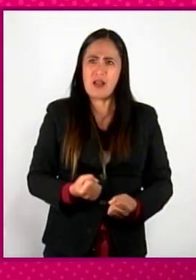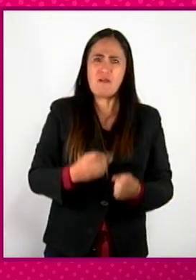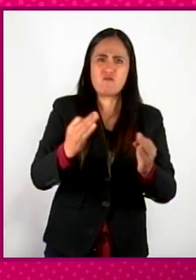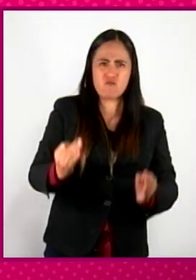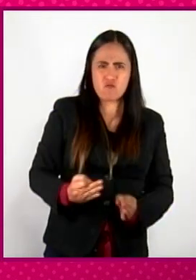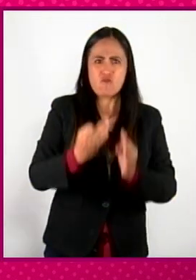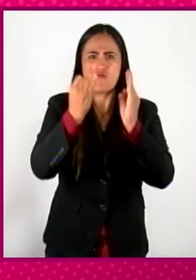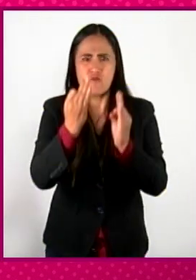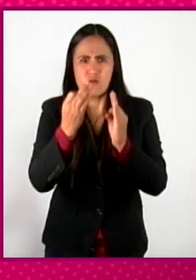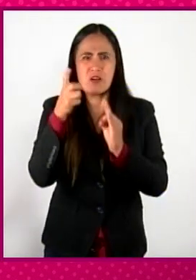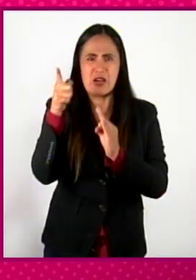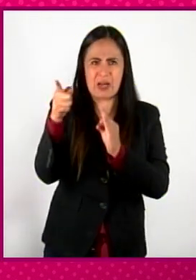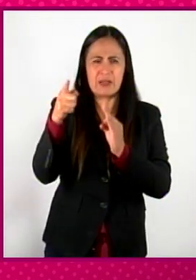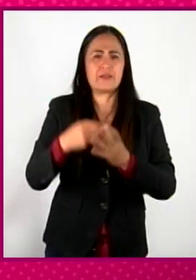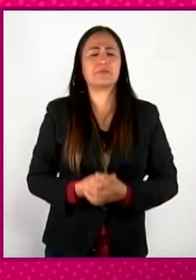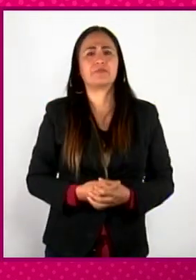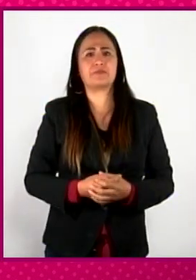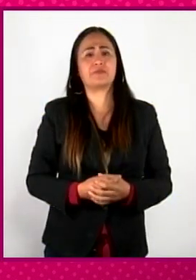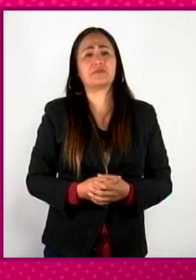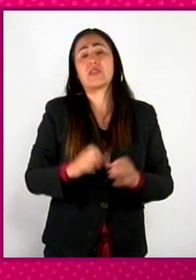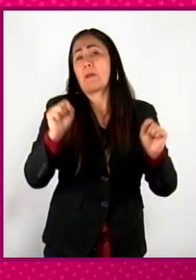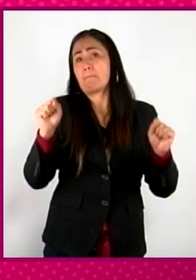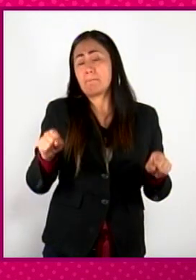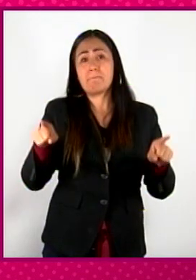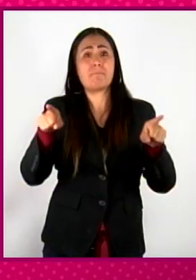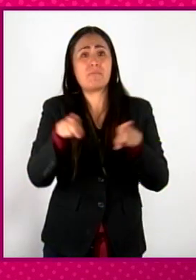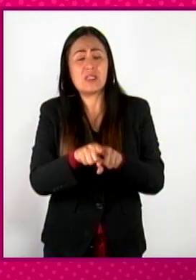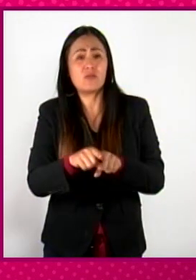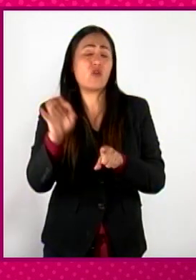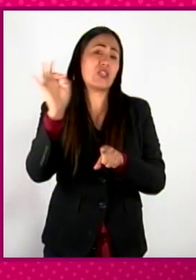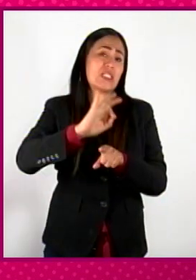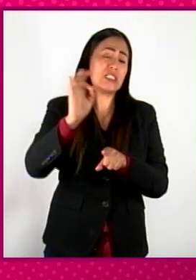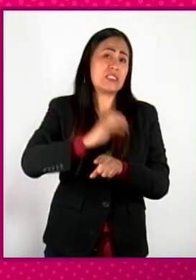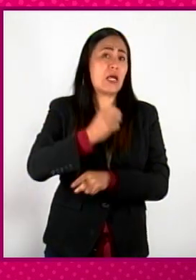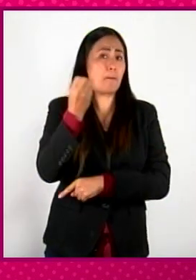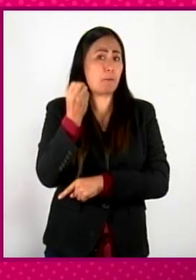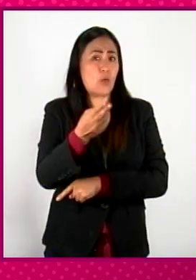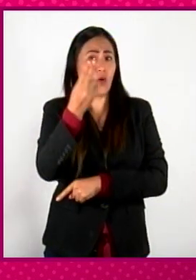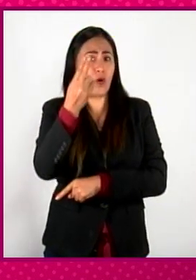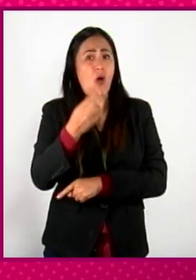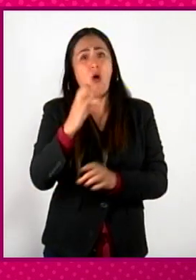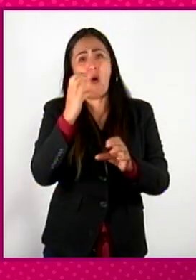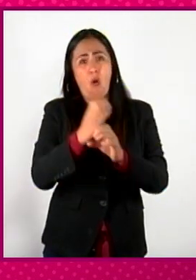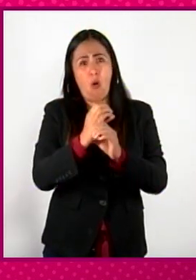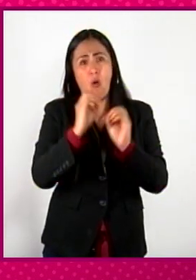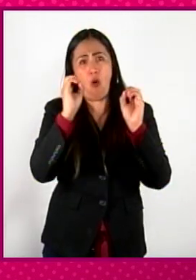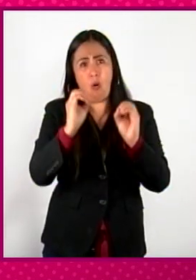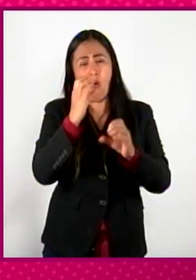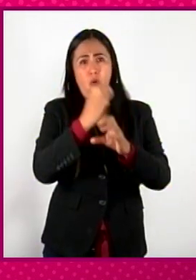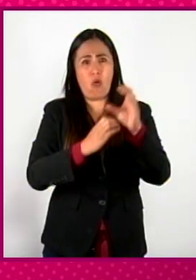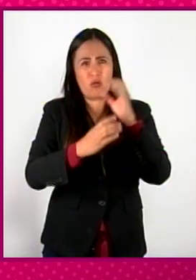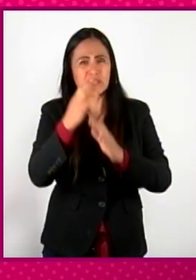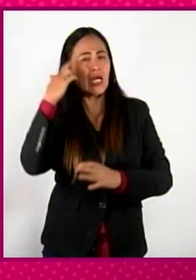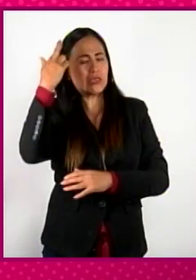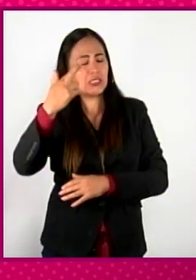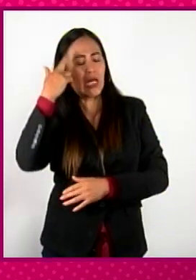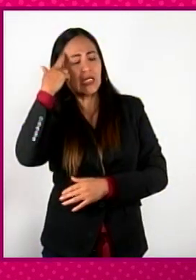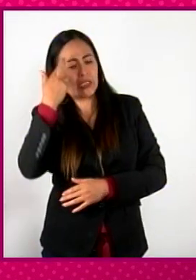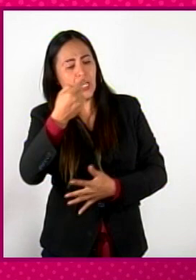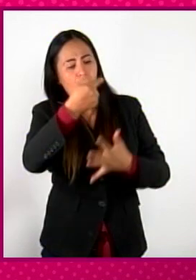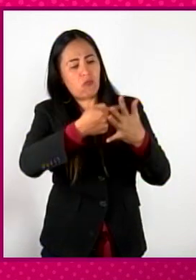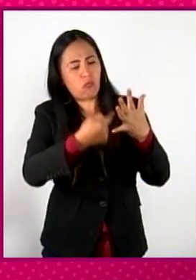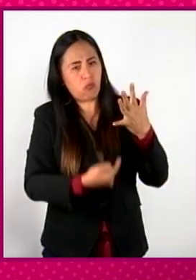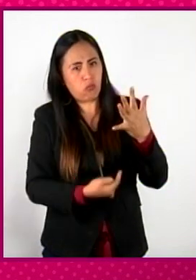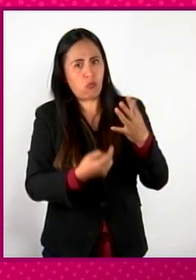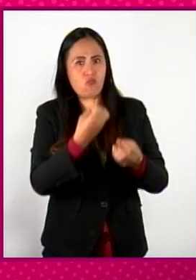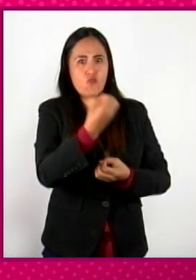y poder recibir privilegios o recibir mercedes, que eran como favores del rey, y ser